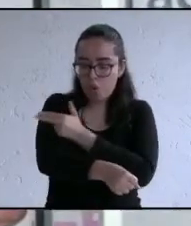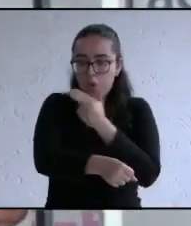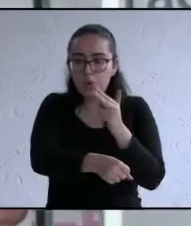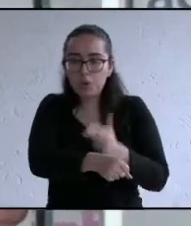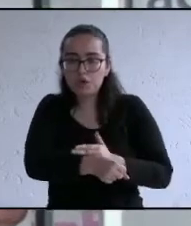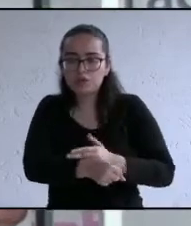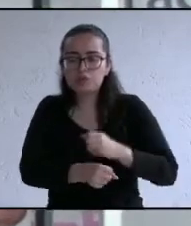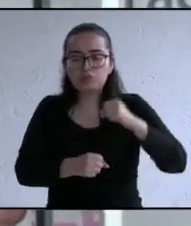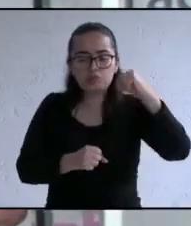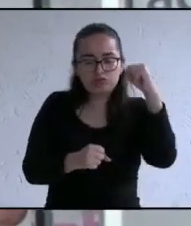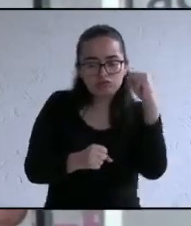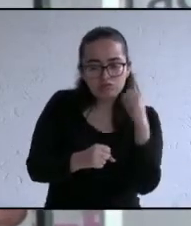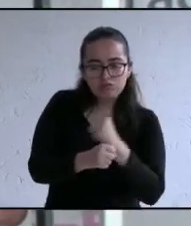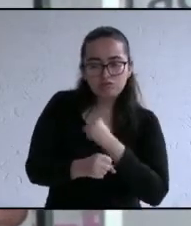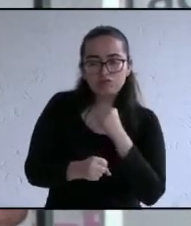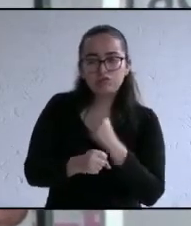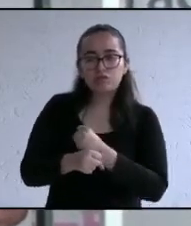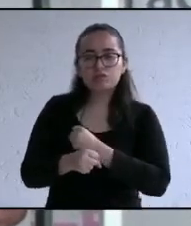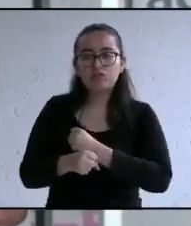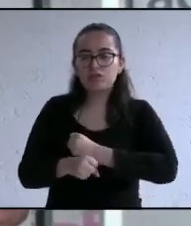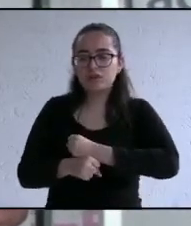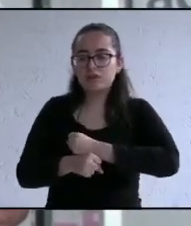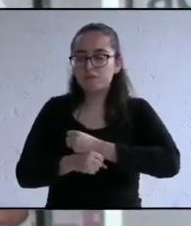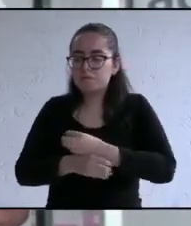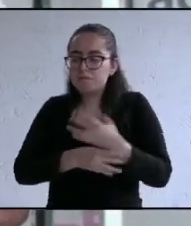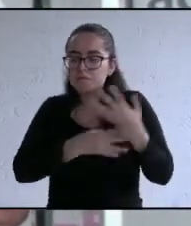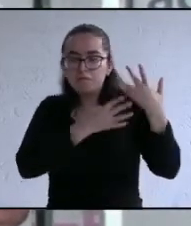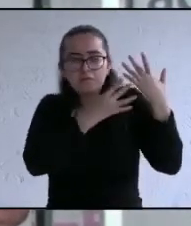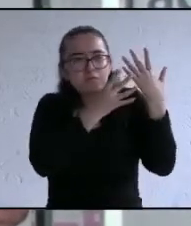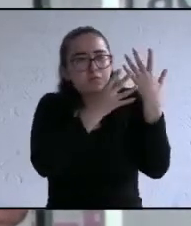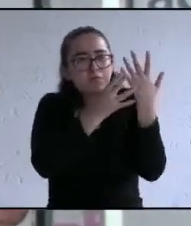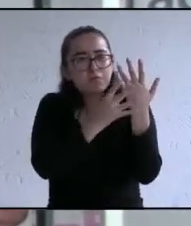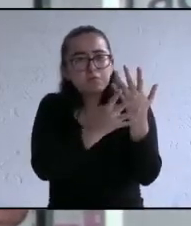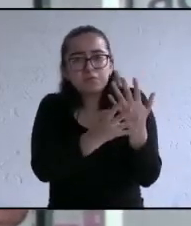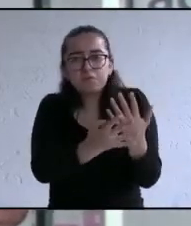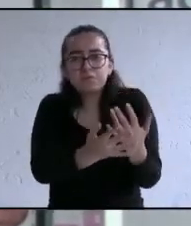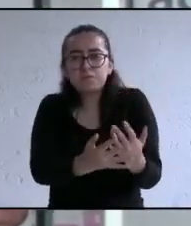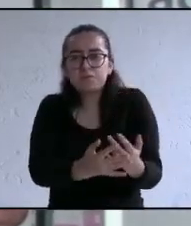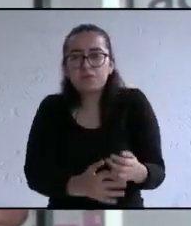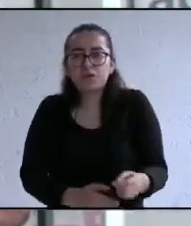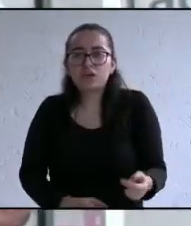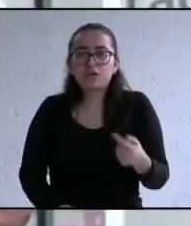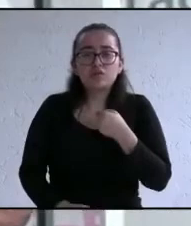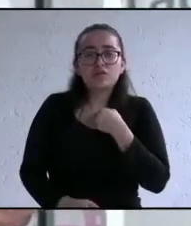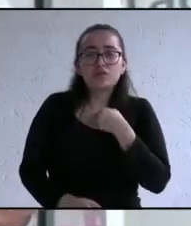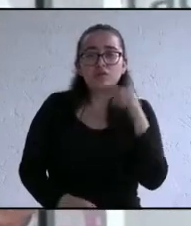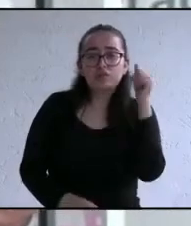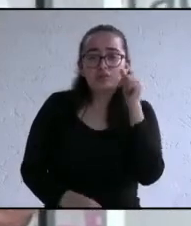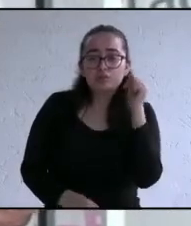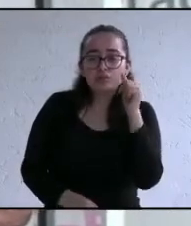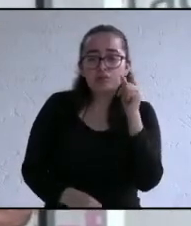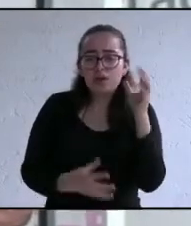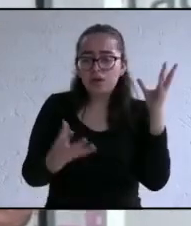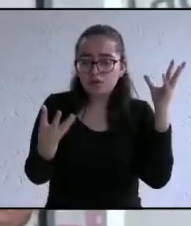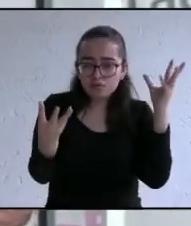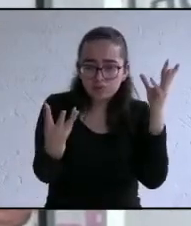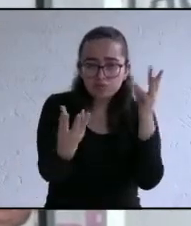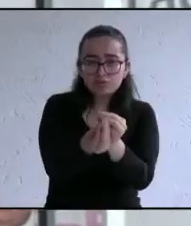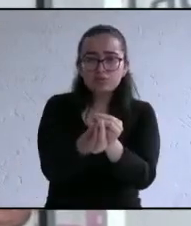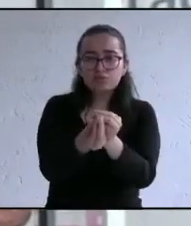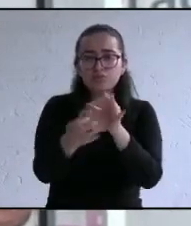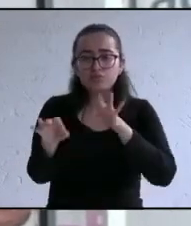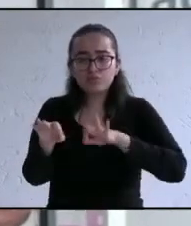más luchador auténtico social de muchos años para atrás yo siempre he estado ahí junto con ustedes